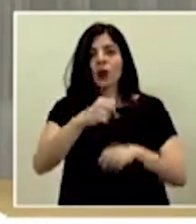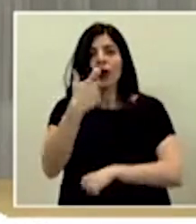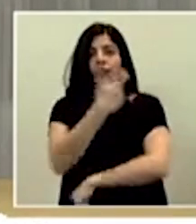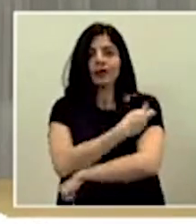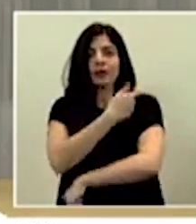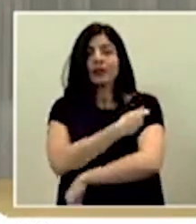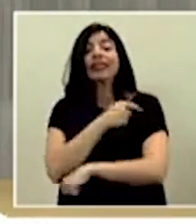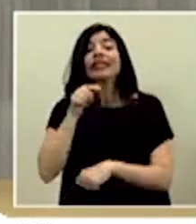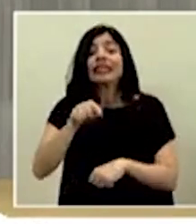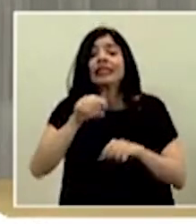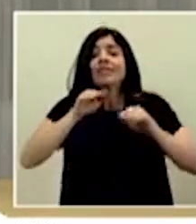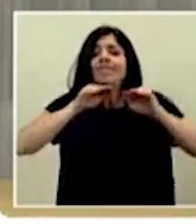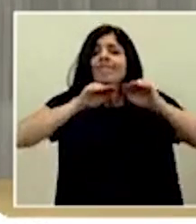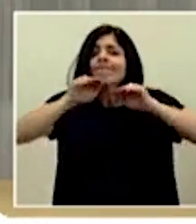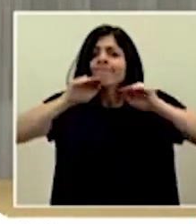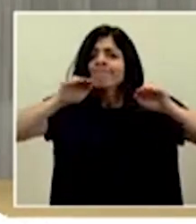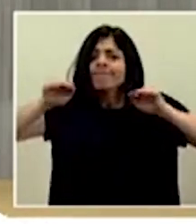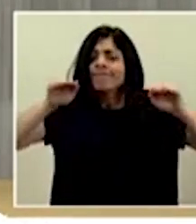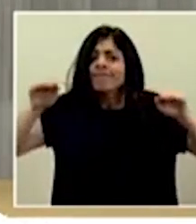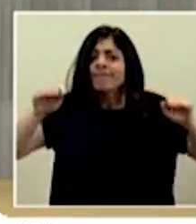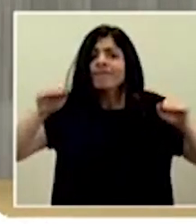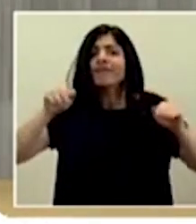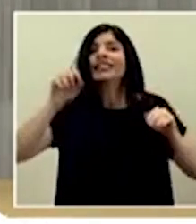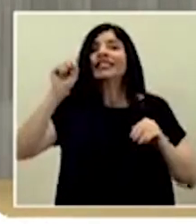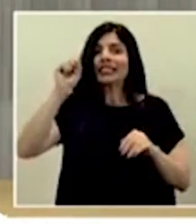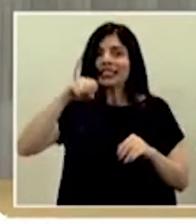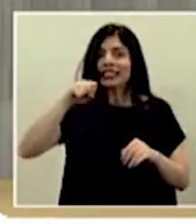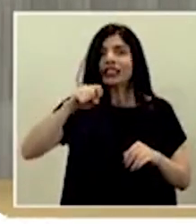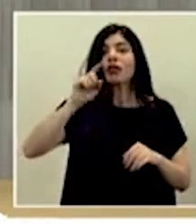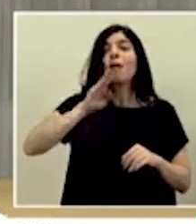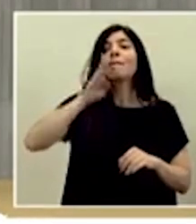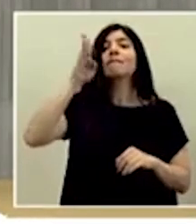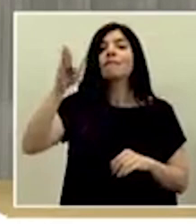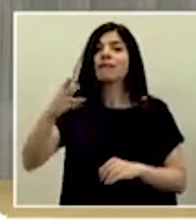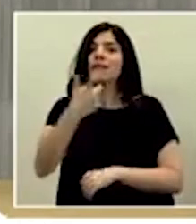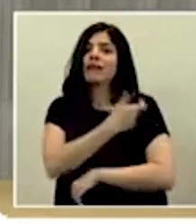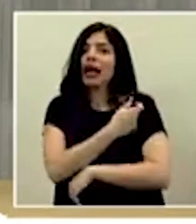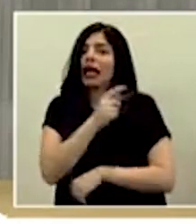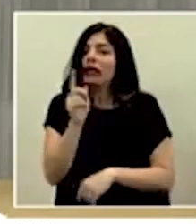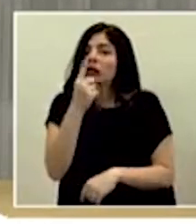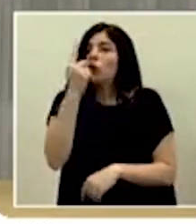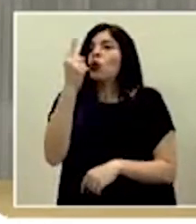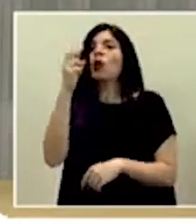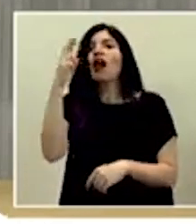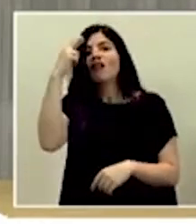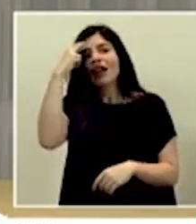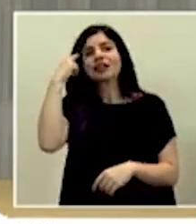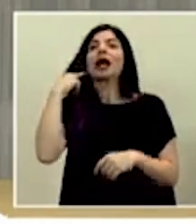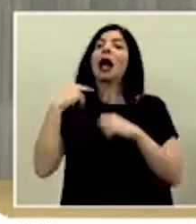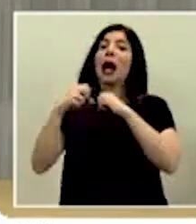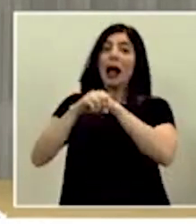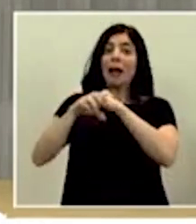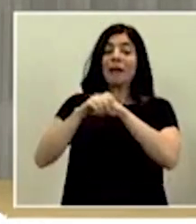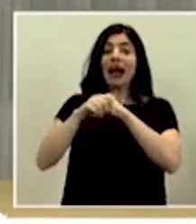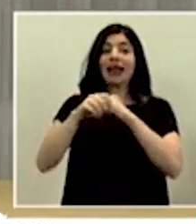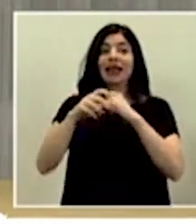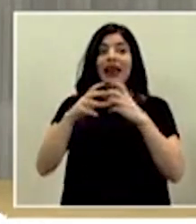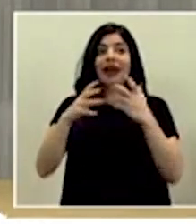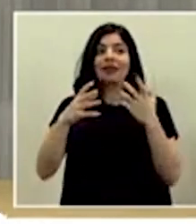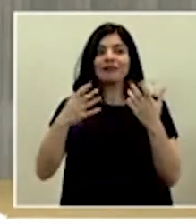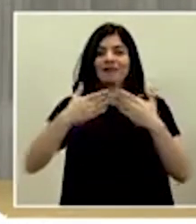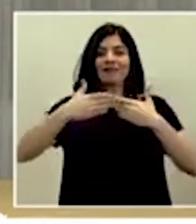un llamado a que efectivamente salgan a vacunarse. una de las pocas veces que en esta campaña, esta